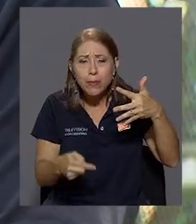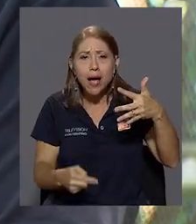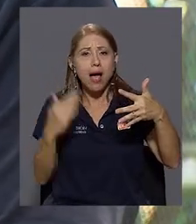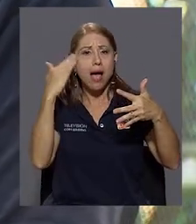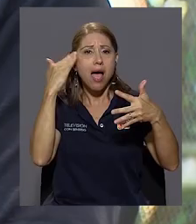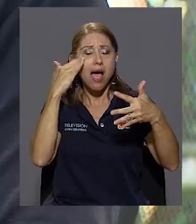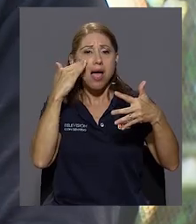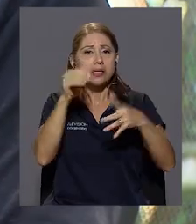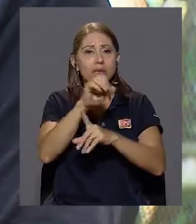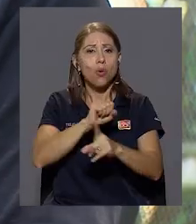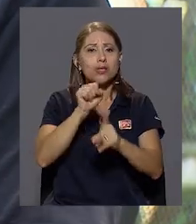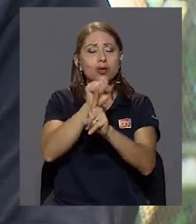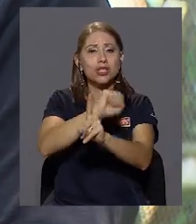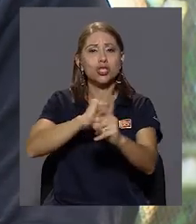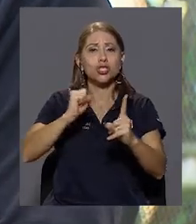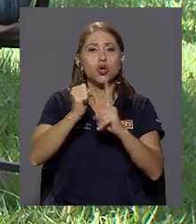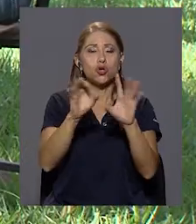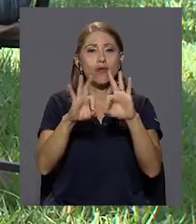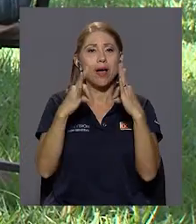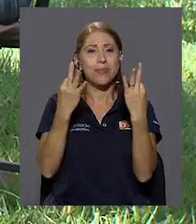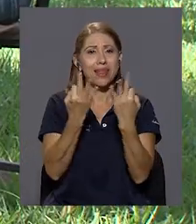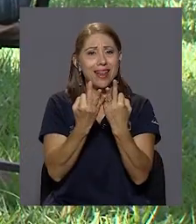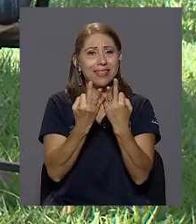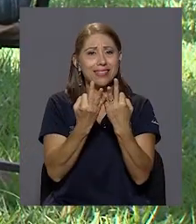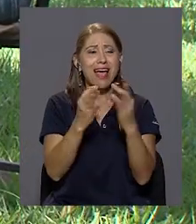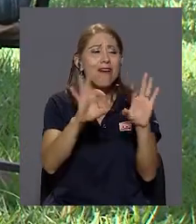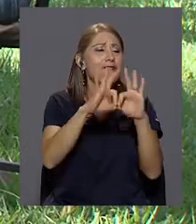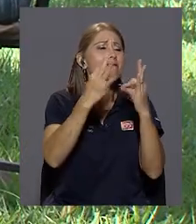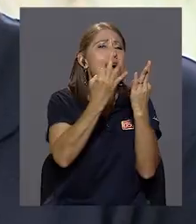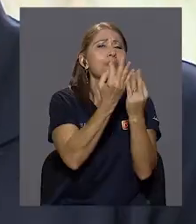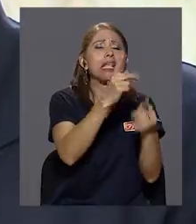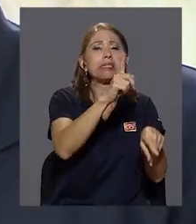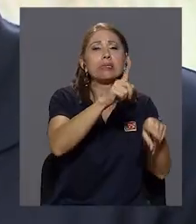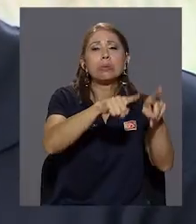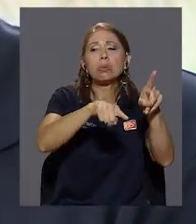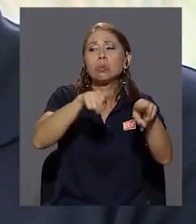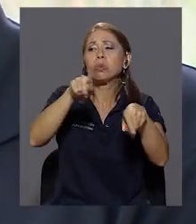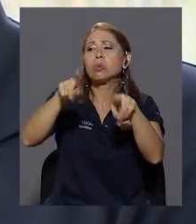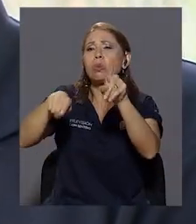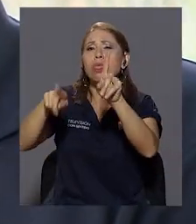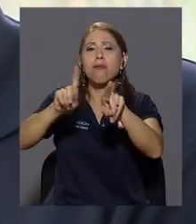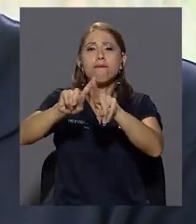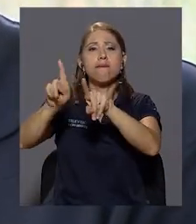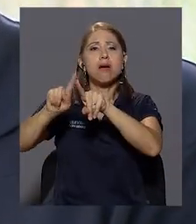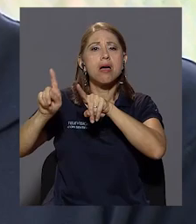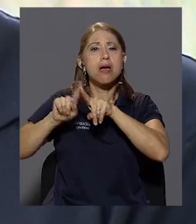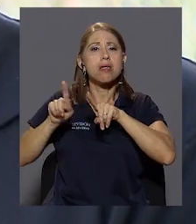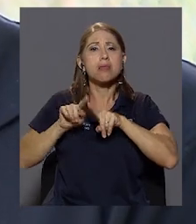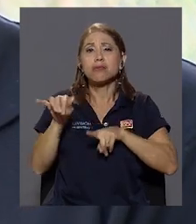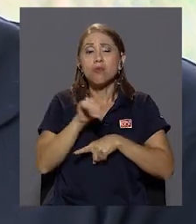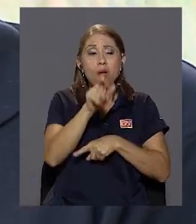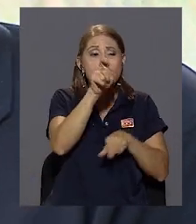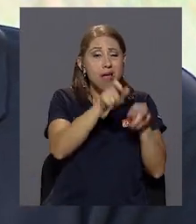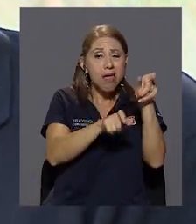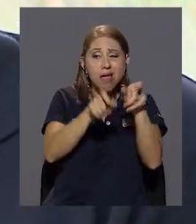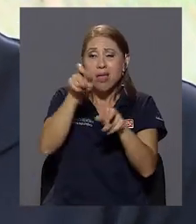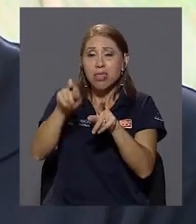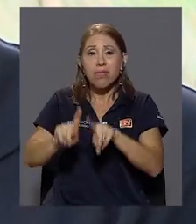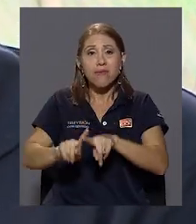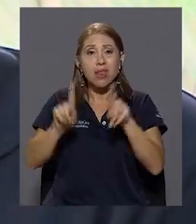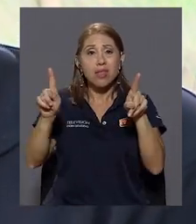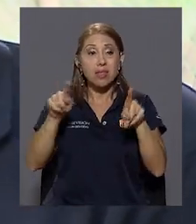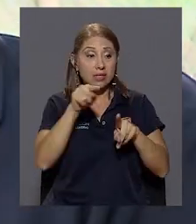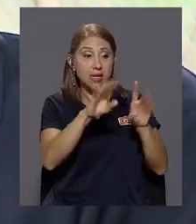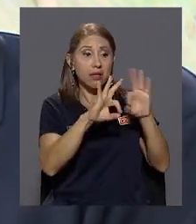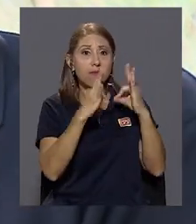situaciones socio-familiares, ¿verdad? Las familias son tan diferentes como somos cada uno de sus miembros. Entonces, ¿cómo se va a